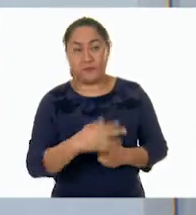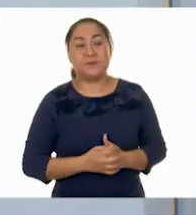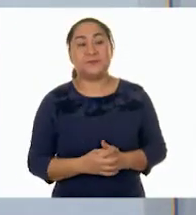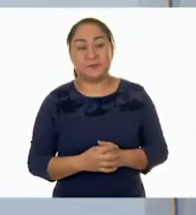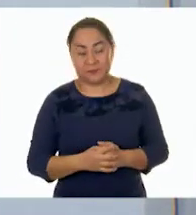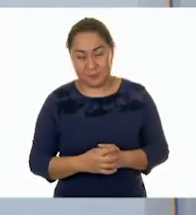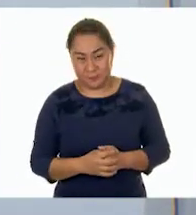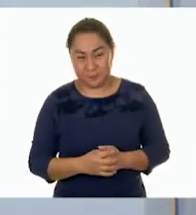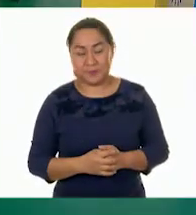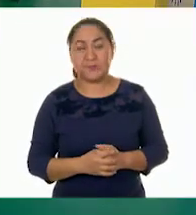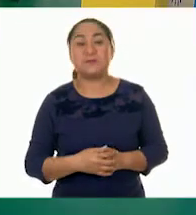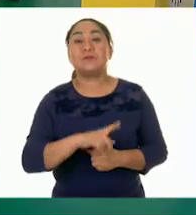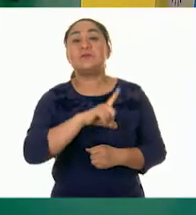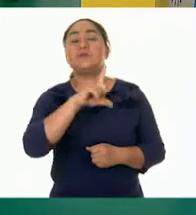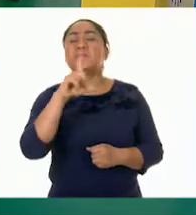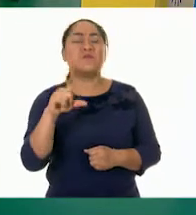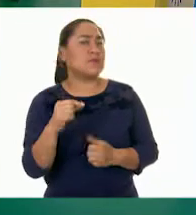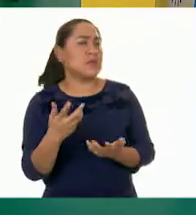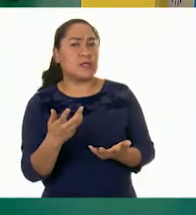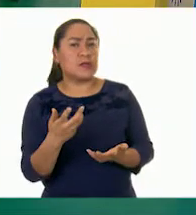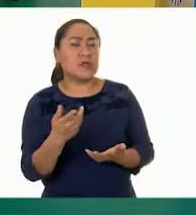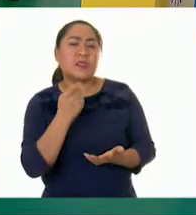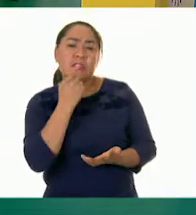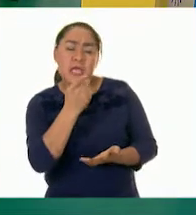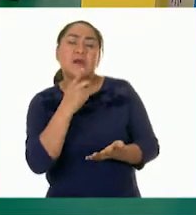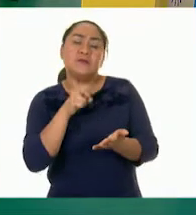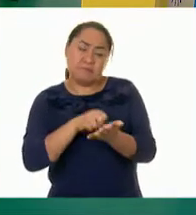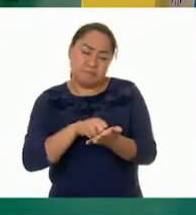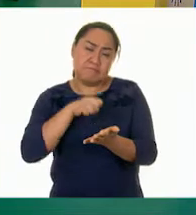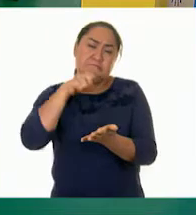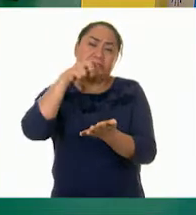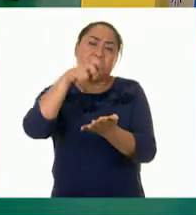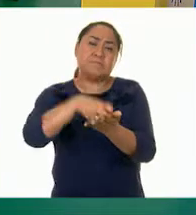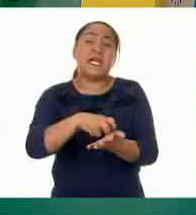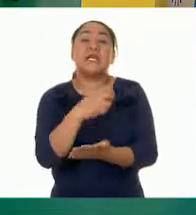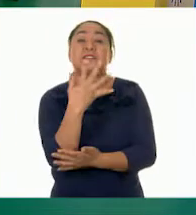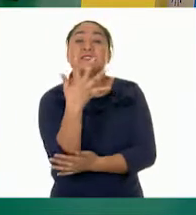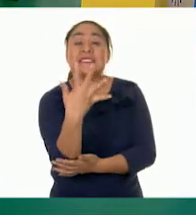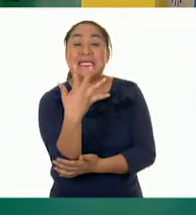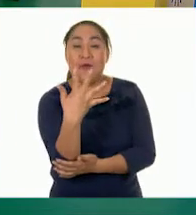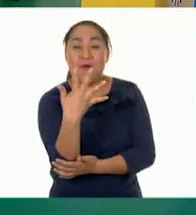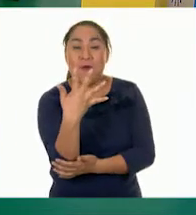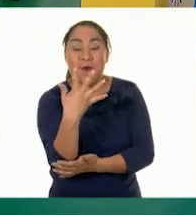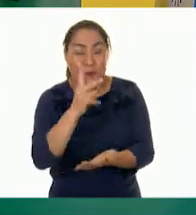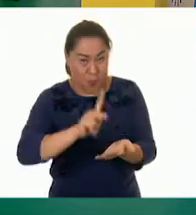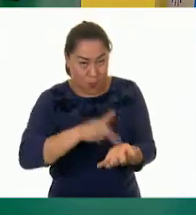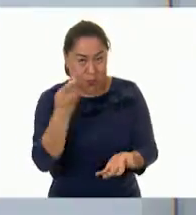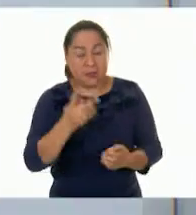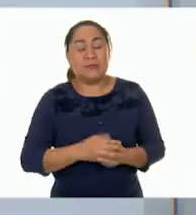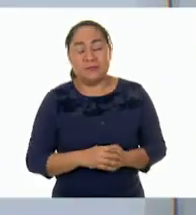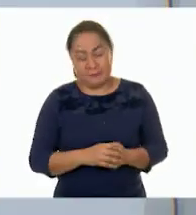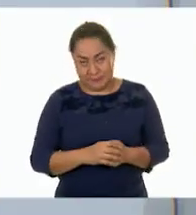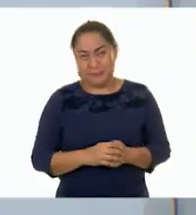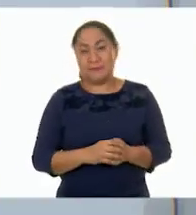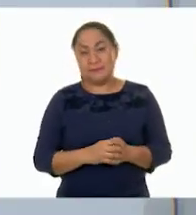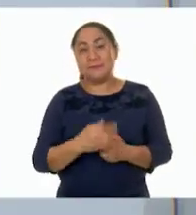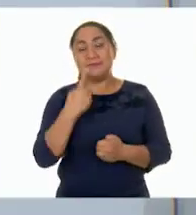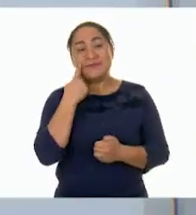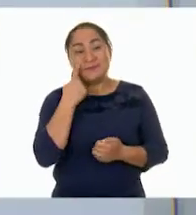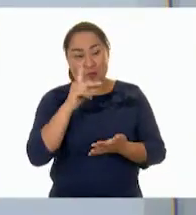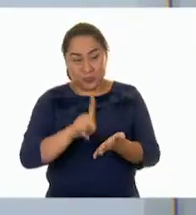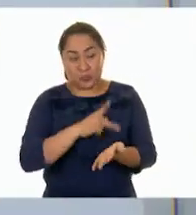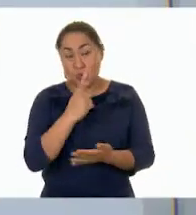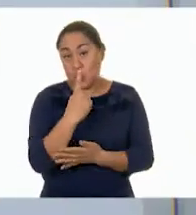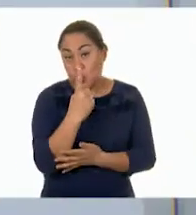Ocho. Perfecto. Y luego tenemos que hacer un salto de... De cinco. De cinco. Entonces, vamos a hacerlo. Y